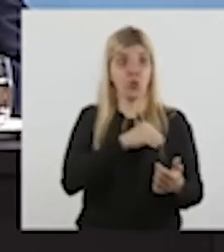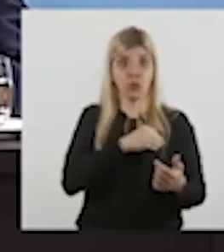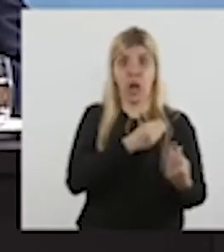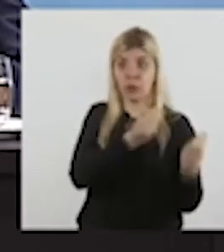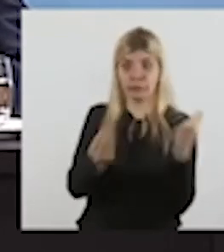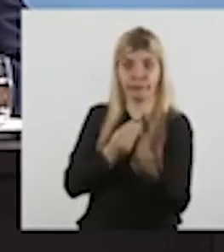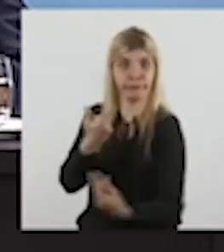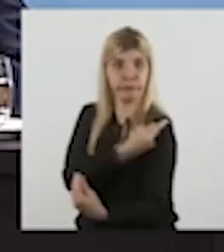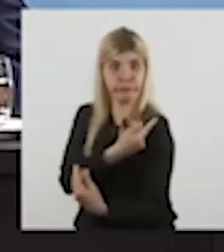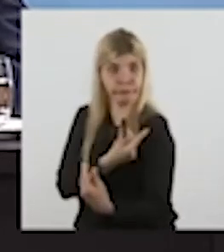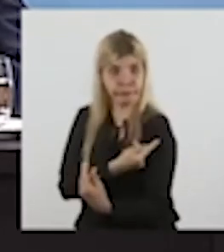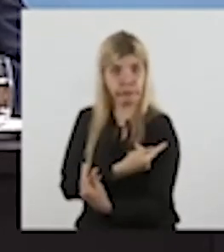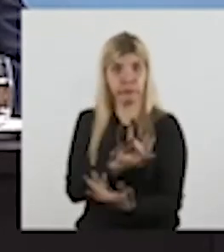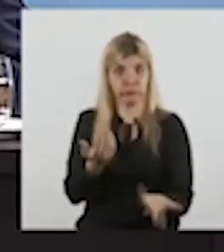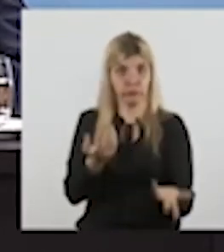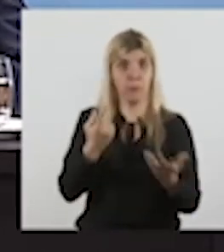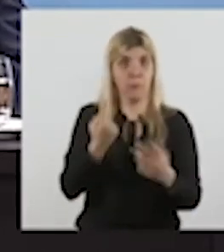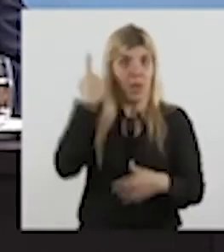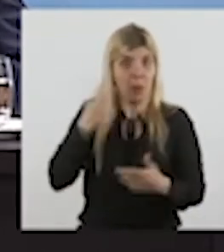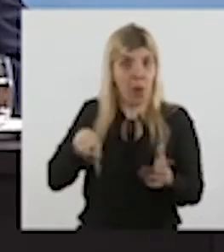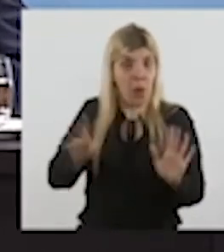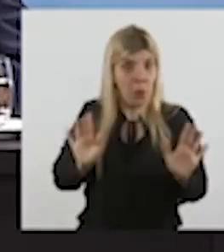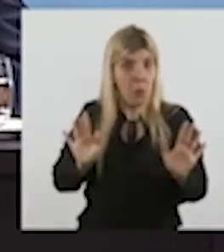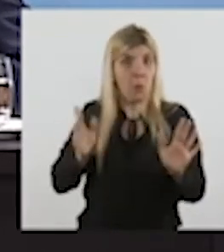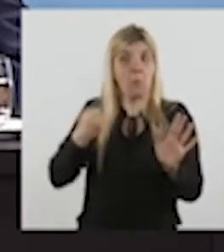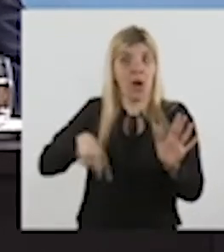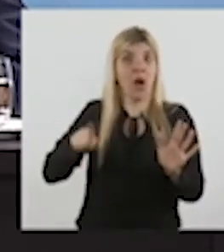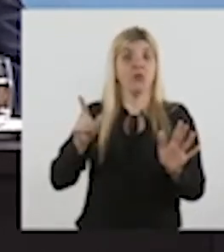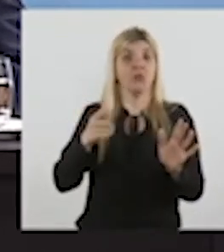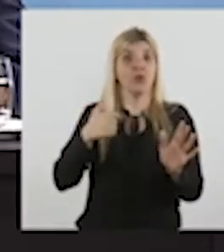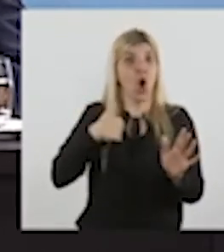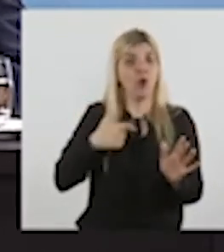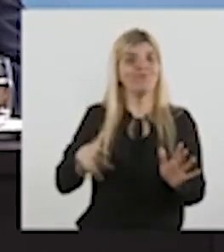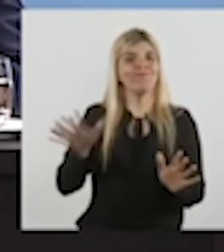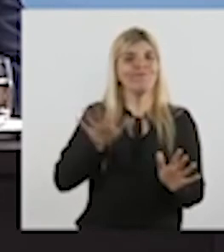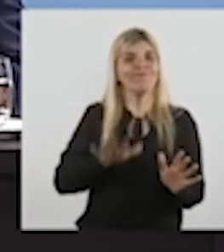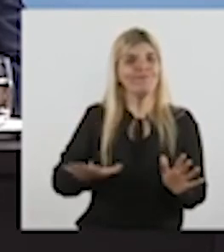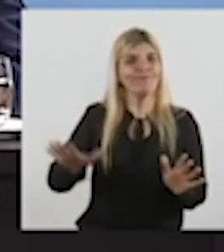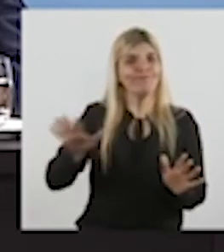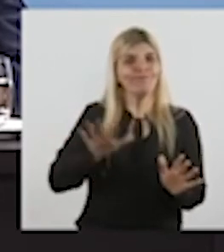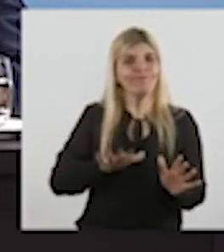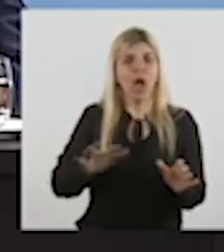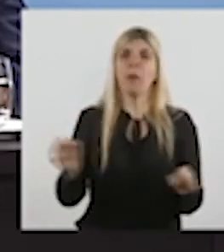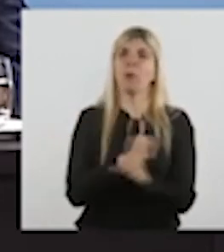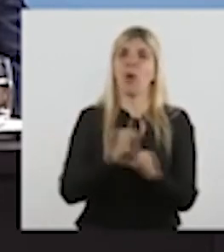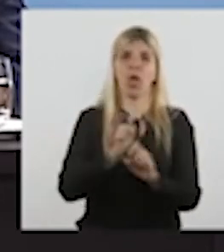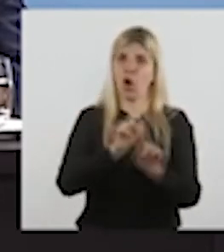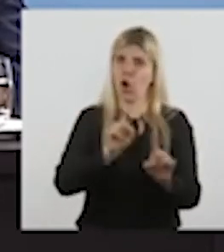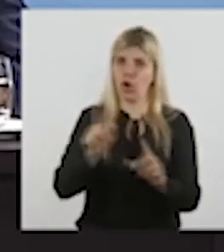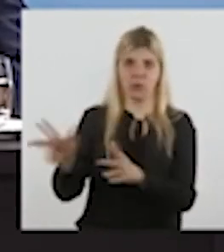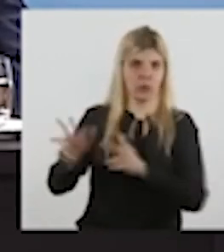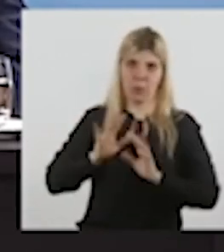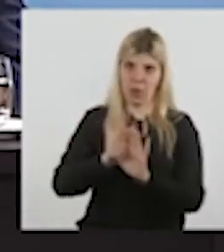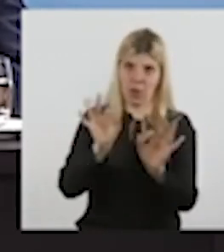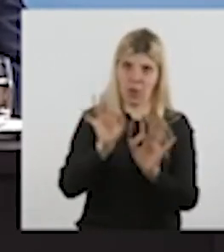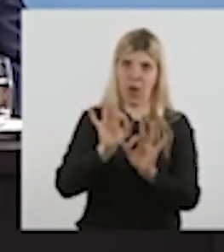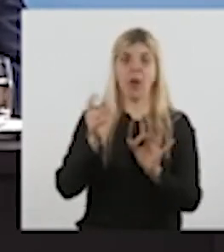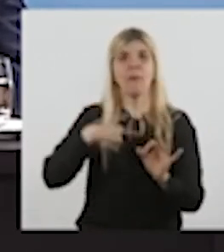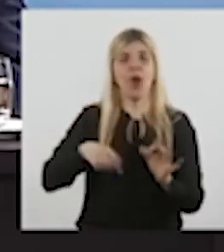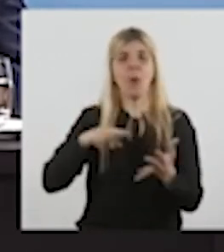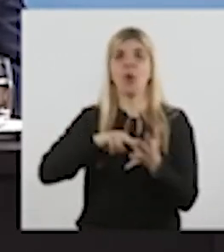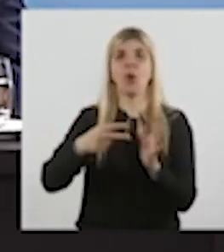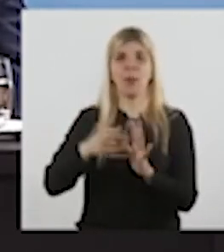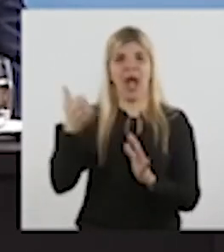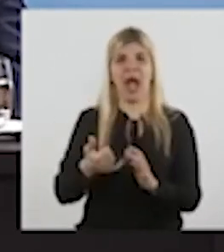y claramente vuelvo a decir, por un lado tengo la sospecha, pero no puedo confirmarlo, porque no me lo han dicho así, que hay un problema de